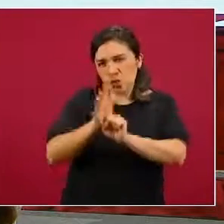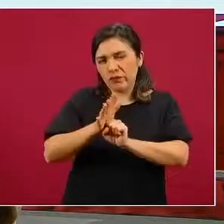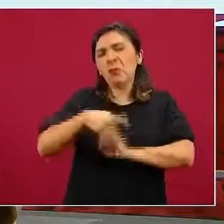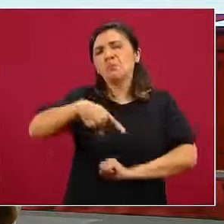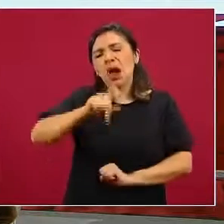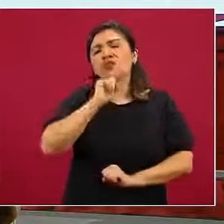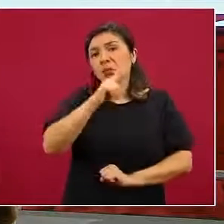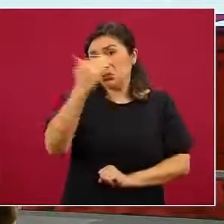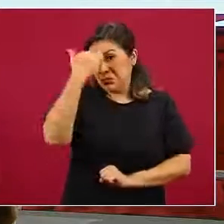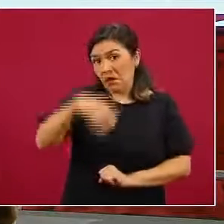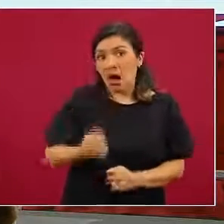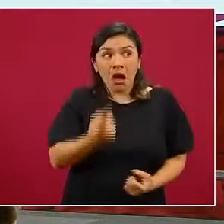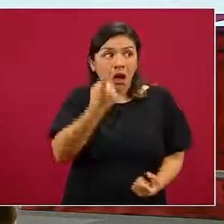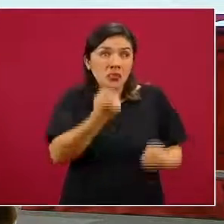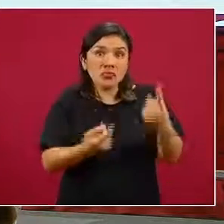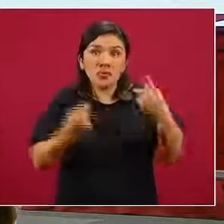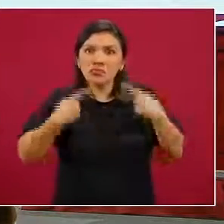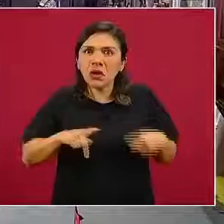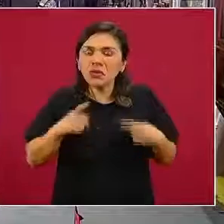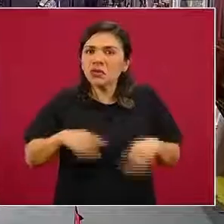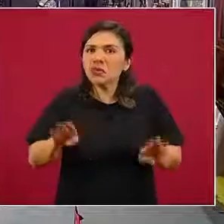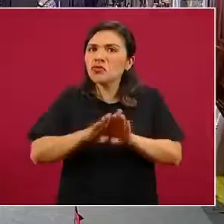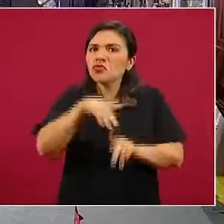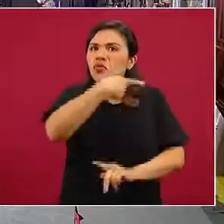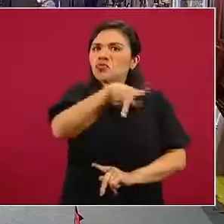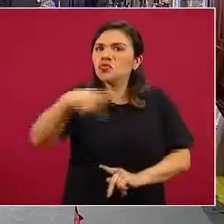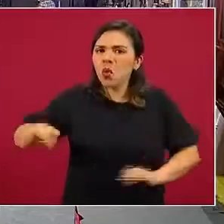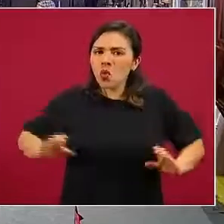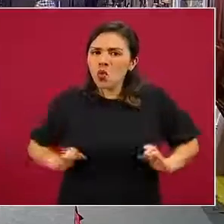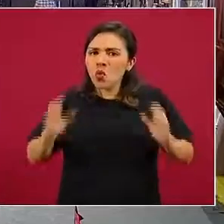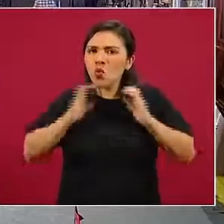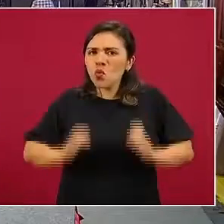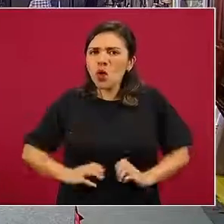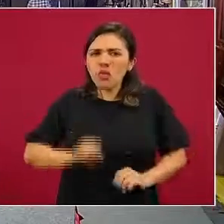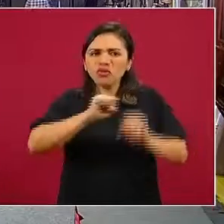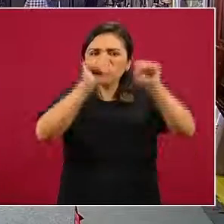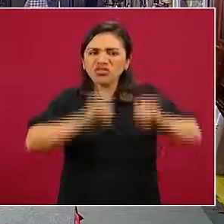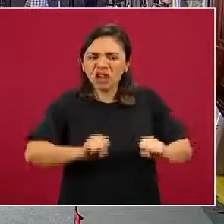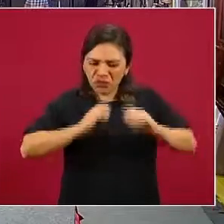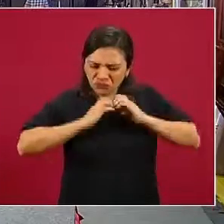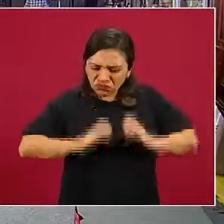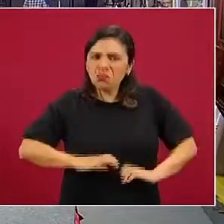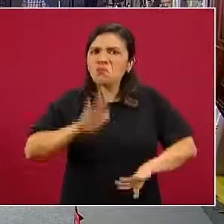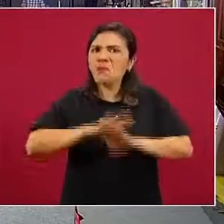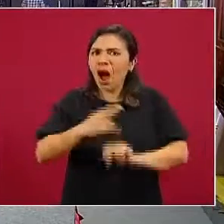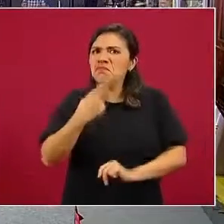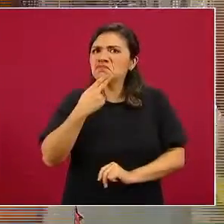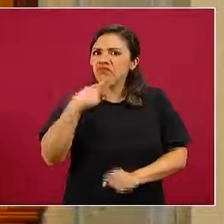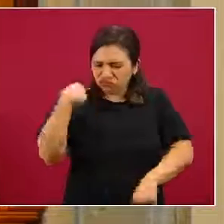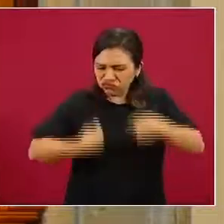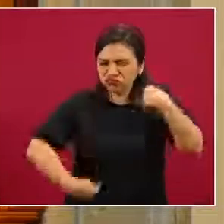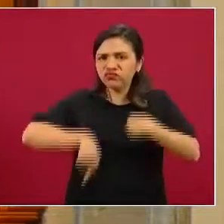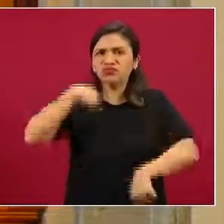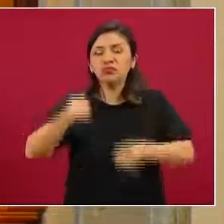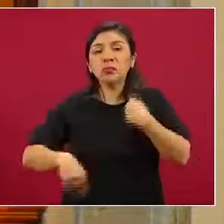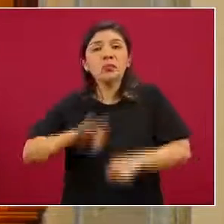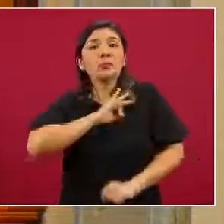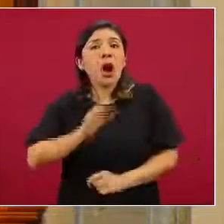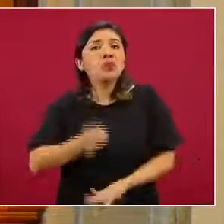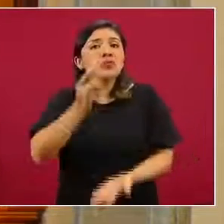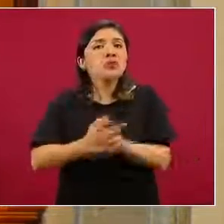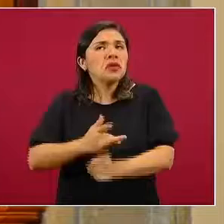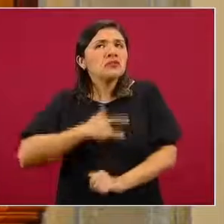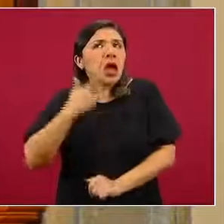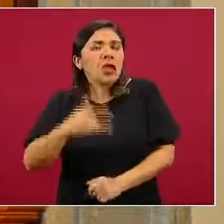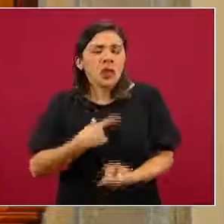aunque sabemos que hay personas que por tener un sistema inmunológico bastante eficiente, pues pueden presentar solamente